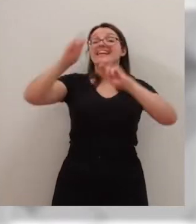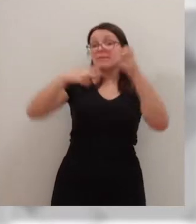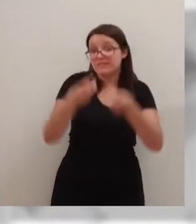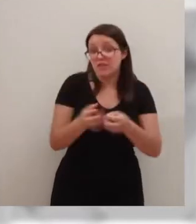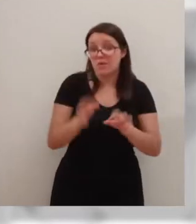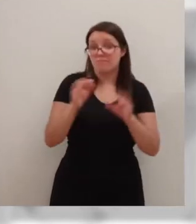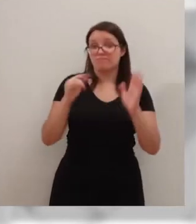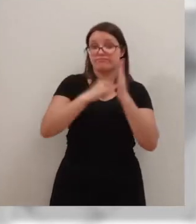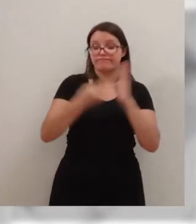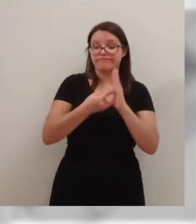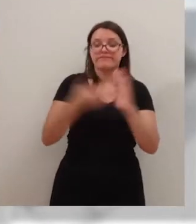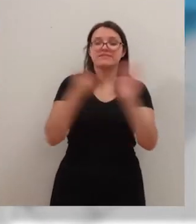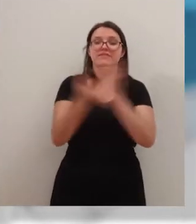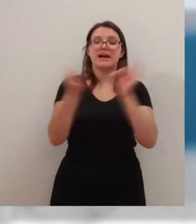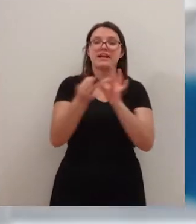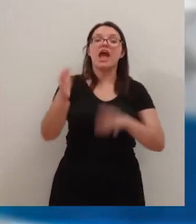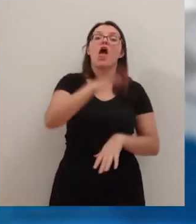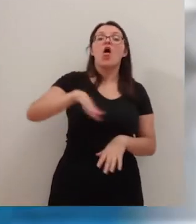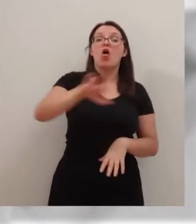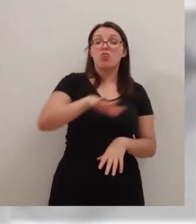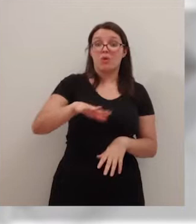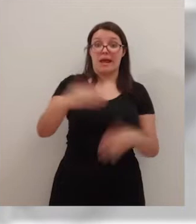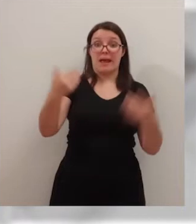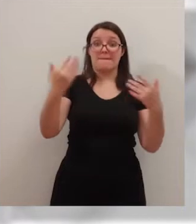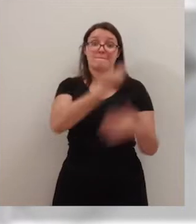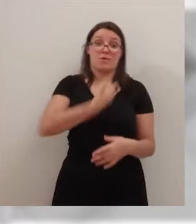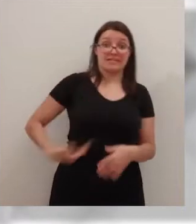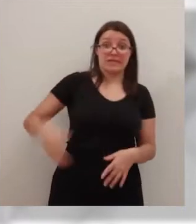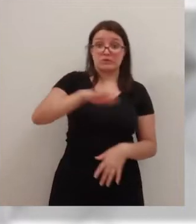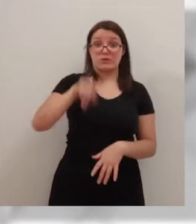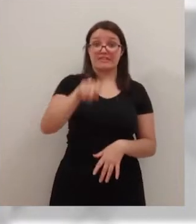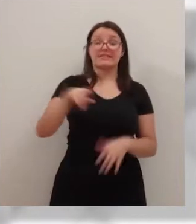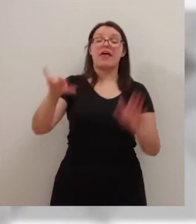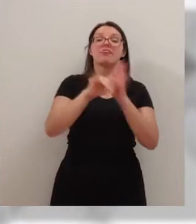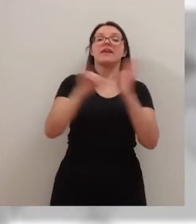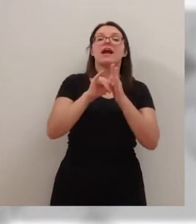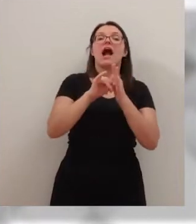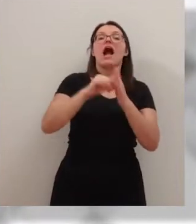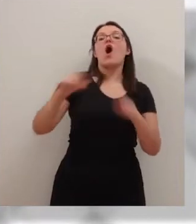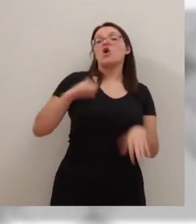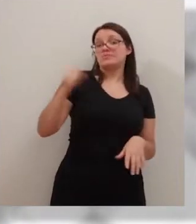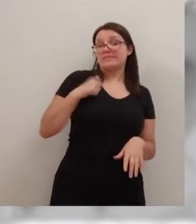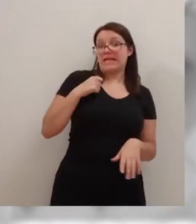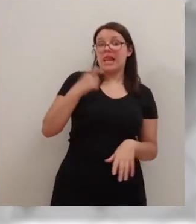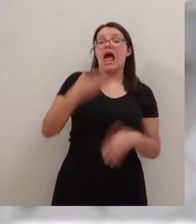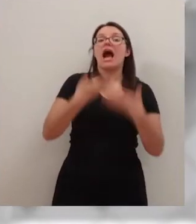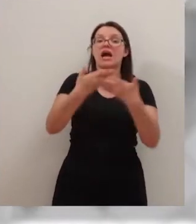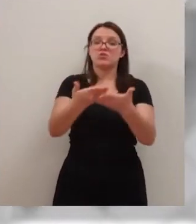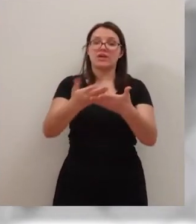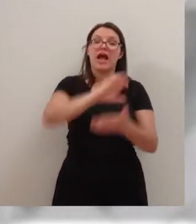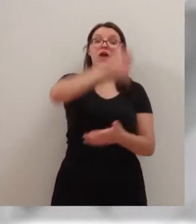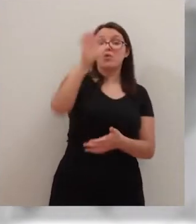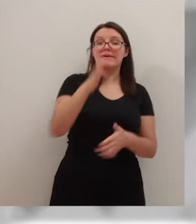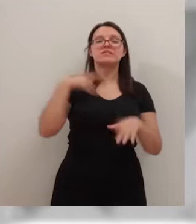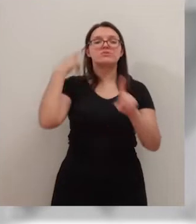esto? Básicamente que las comunidades de propietarios de esta zona, sobre todo del entorno del Carpa, podrán recibir ayudas europeas para mejorar la